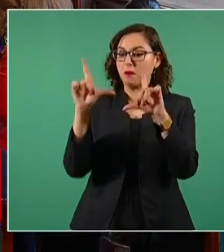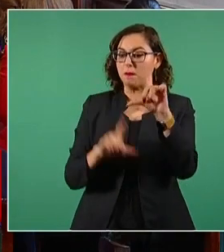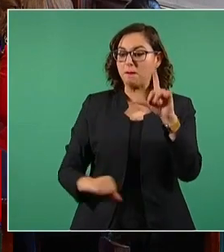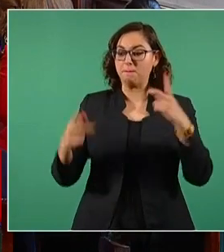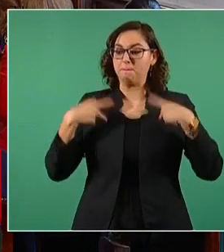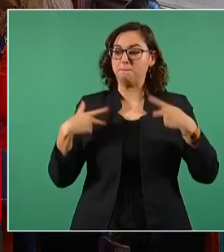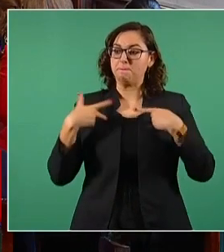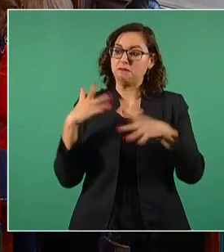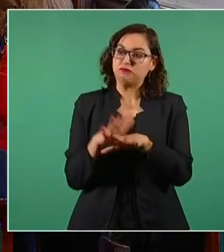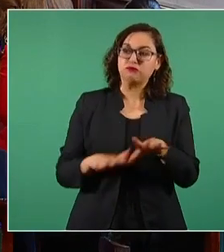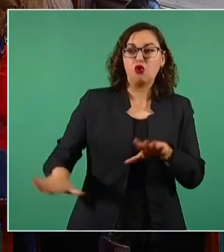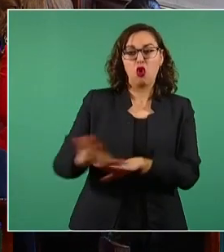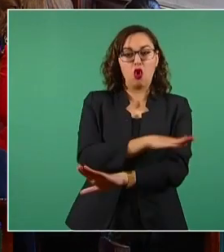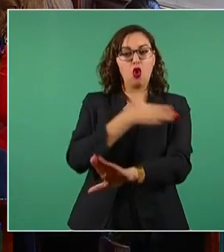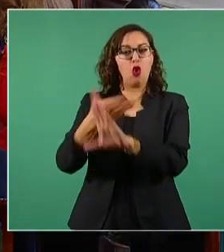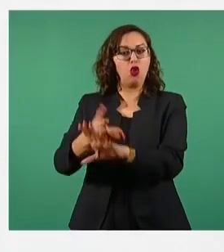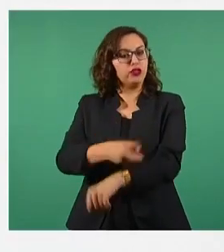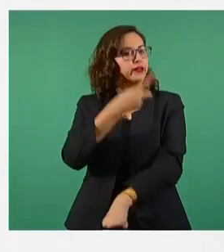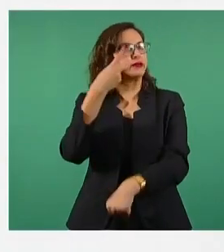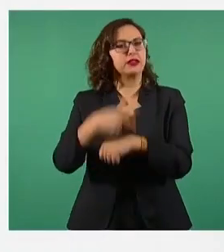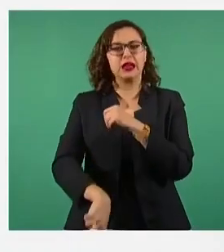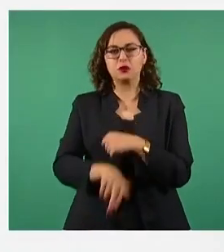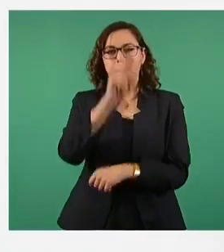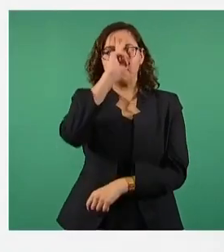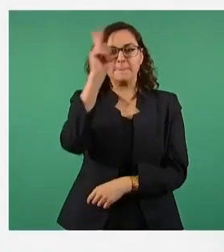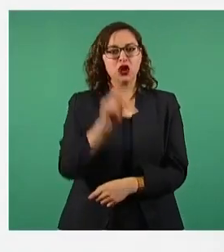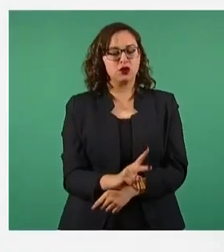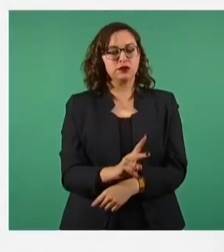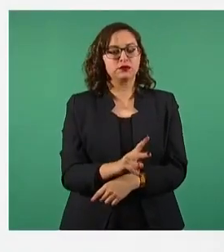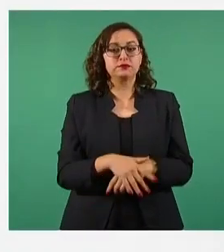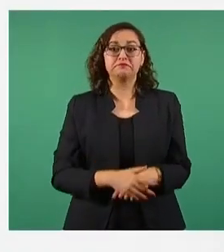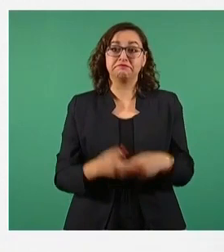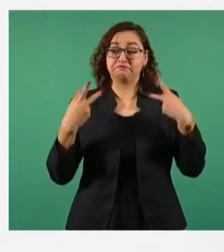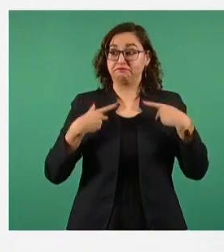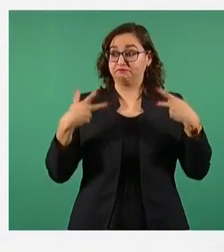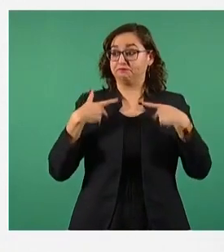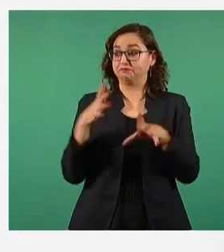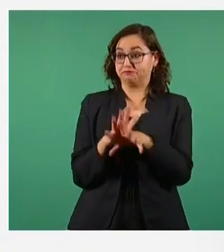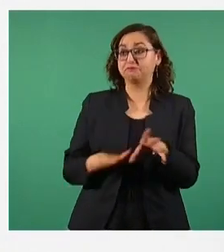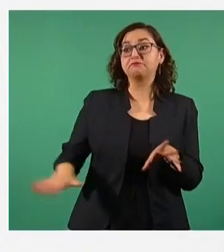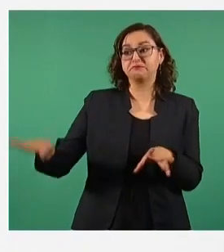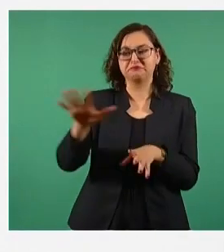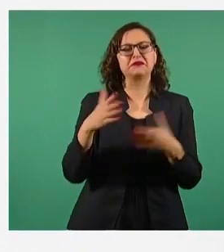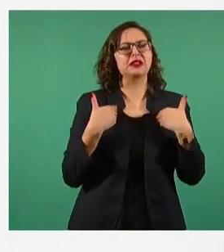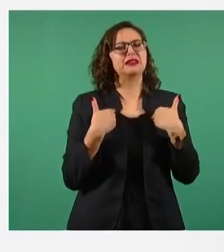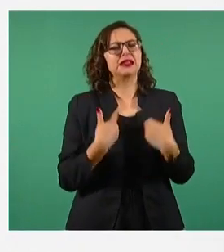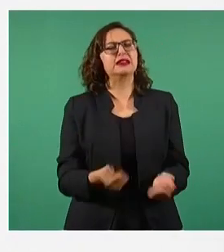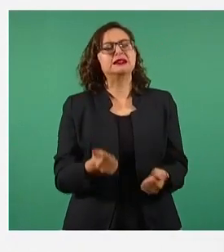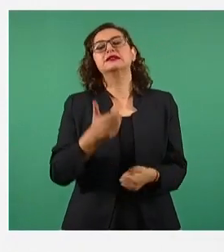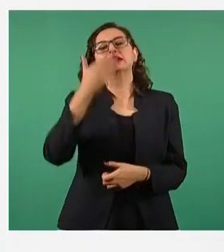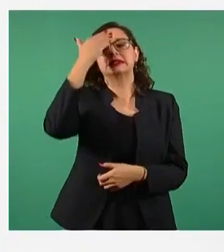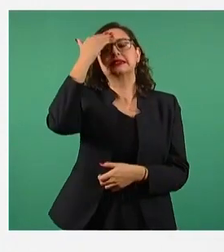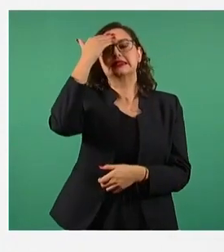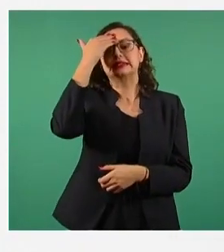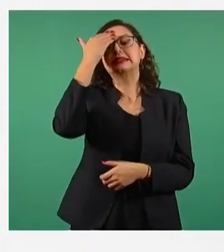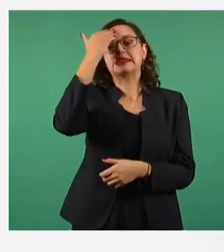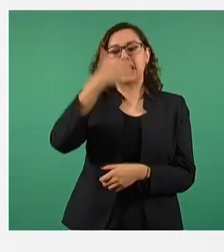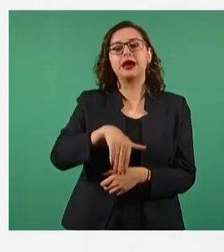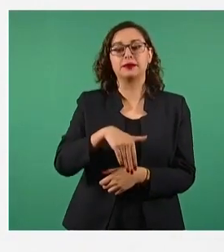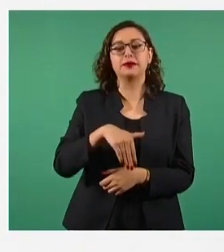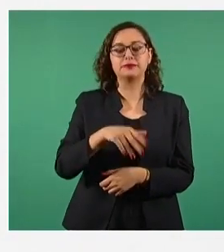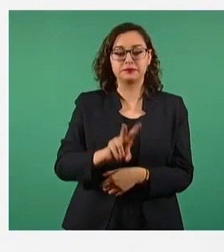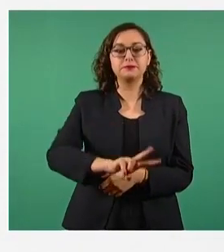lo ha sabido el pueblo, pero es ahora que se comprende mejor y se asiente